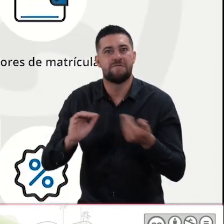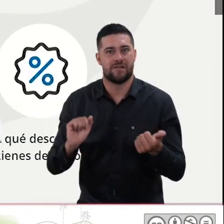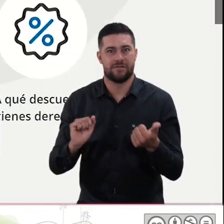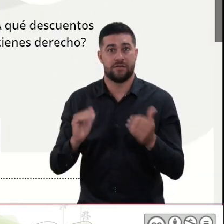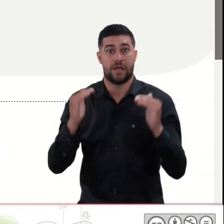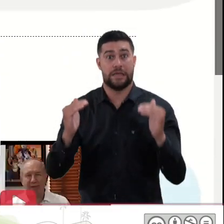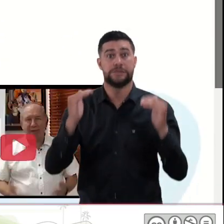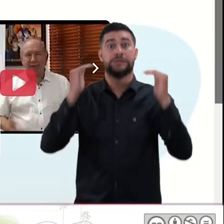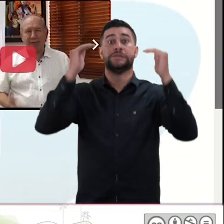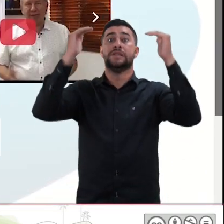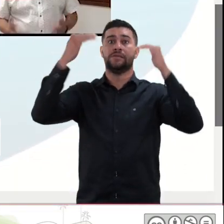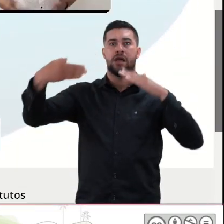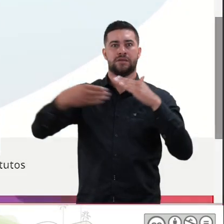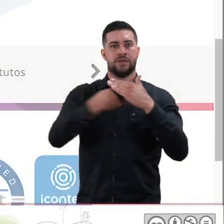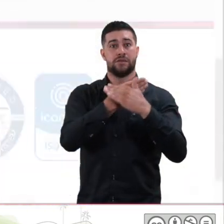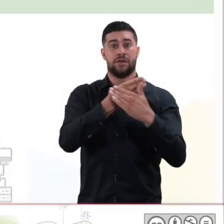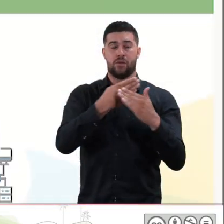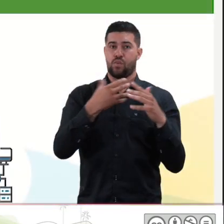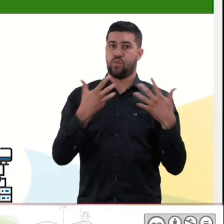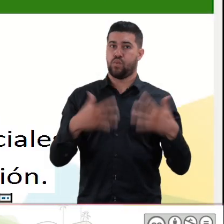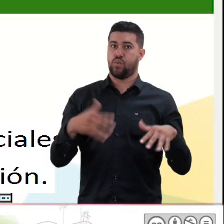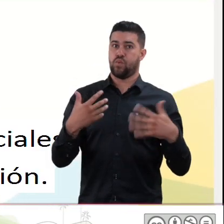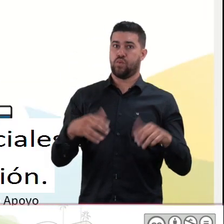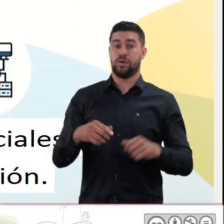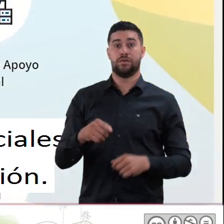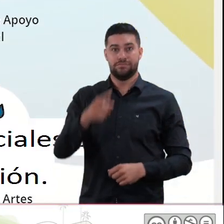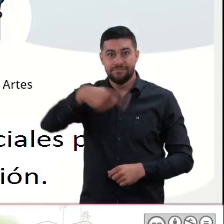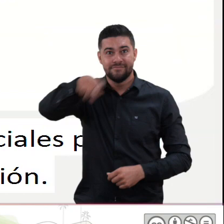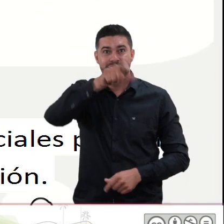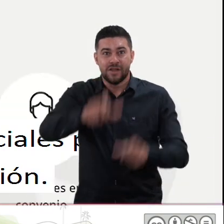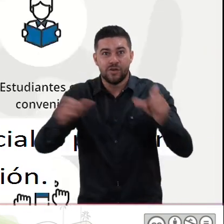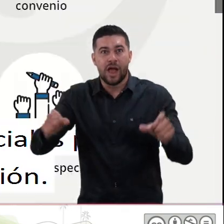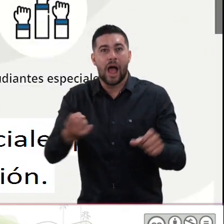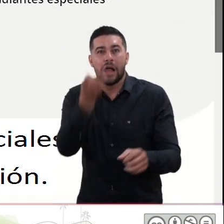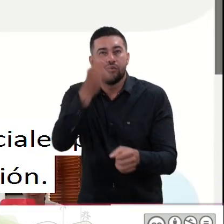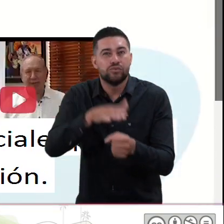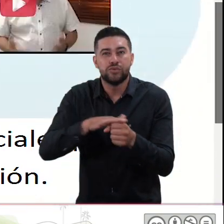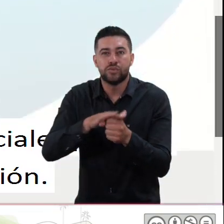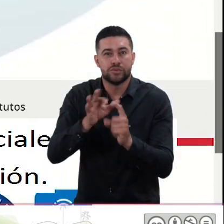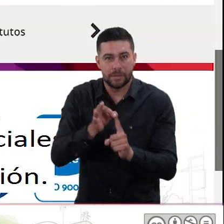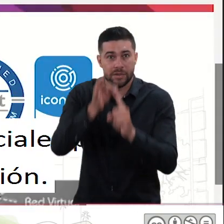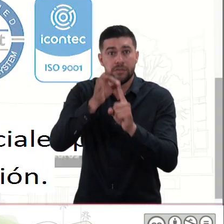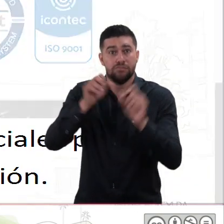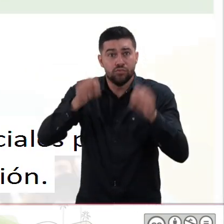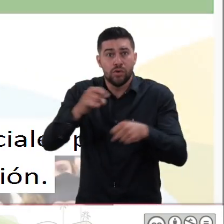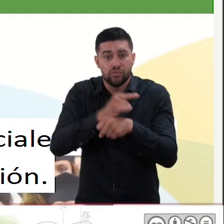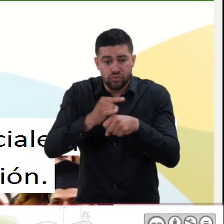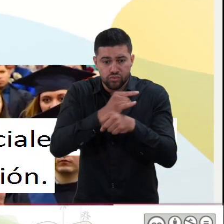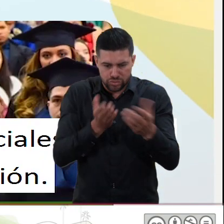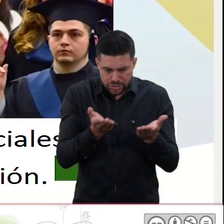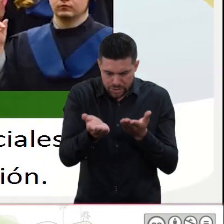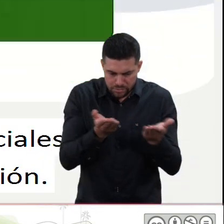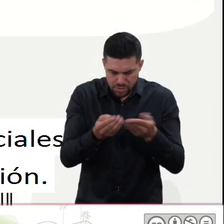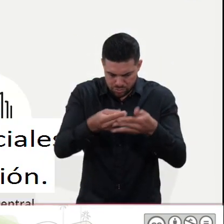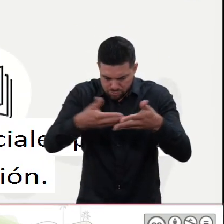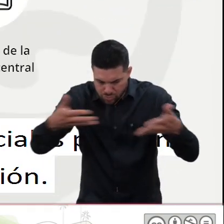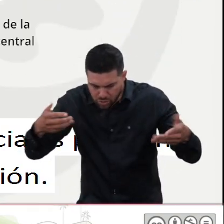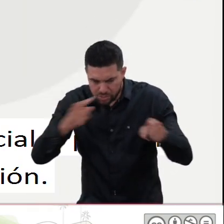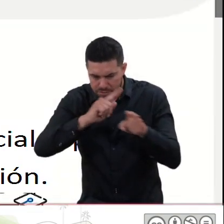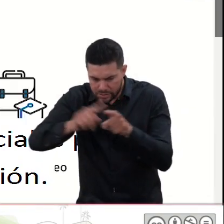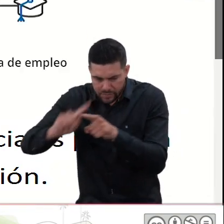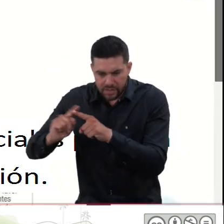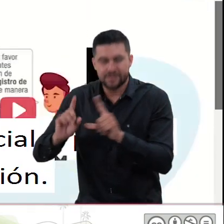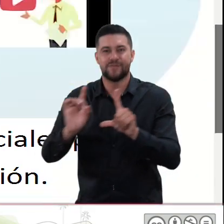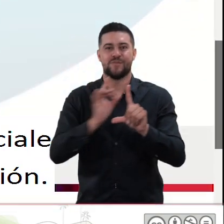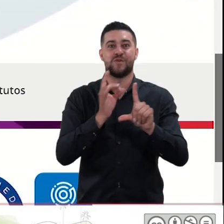cuenta con los más altos estándares de accesibilidad, lo que permite que las personas en situaciones especiales puedan hacer uso de los servicios en